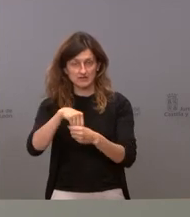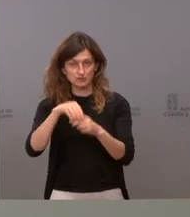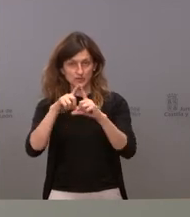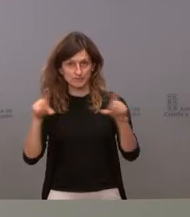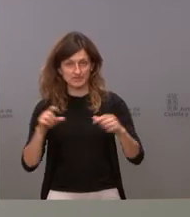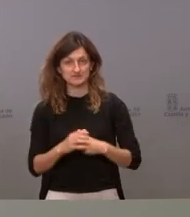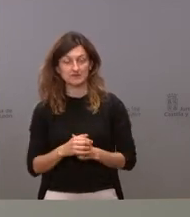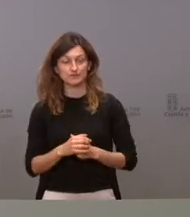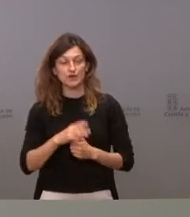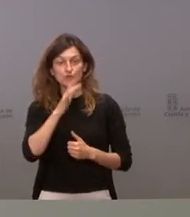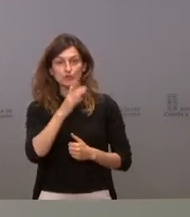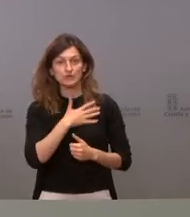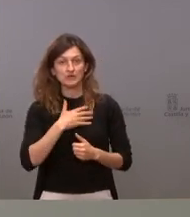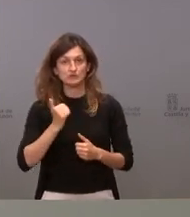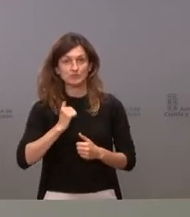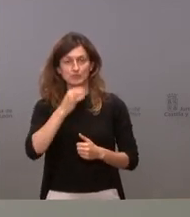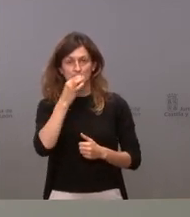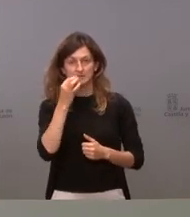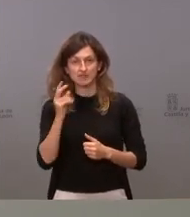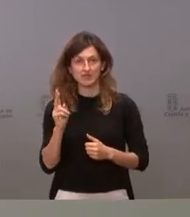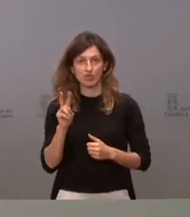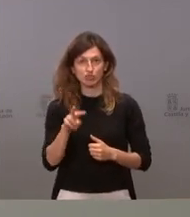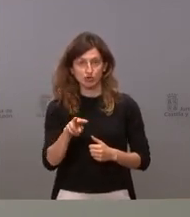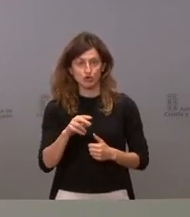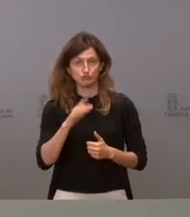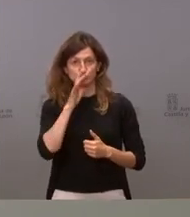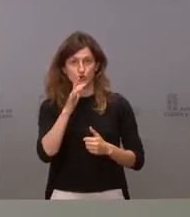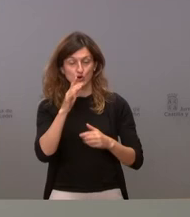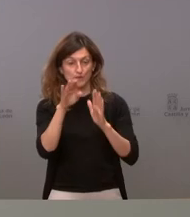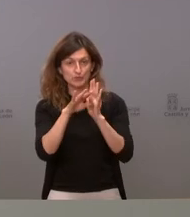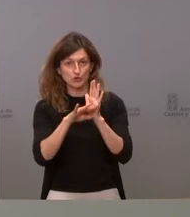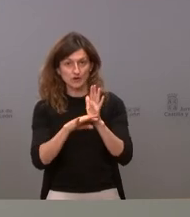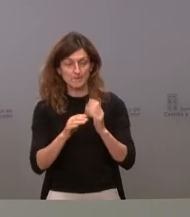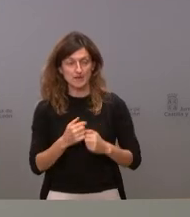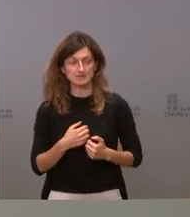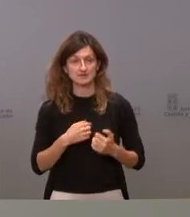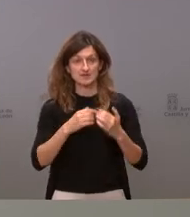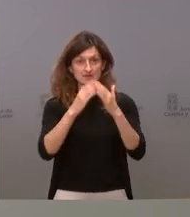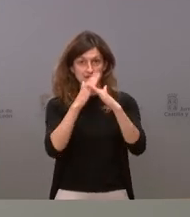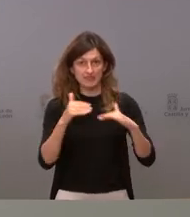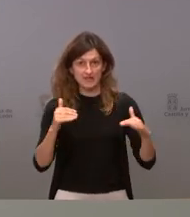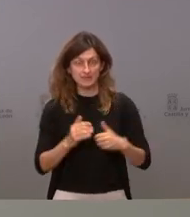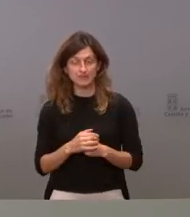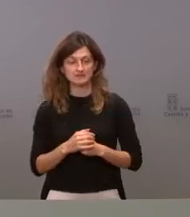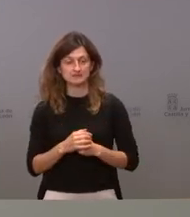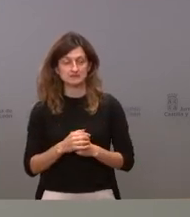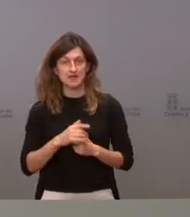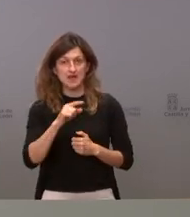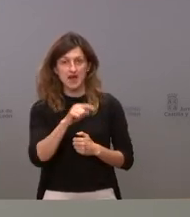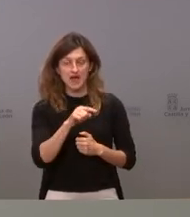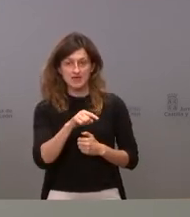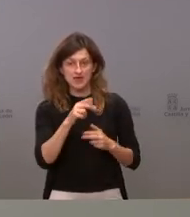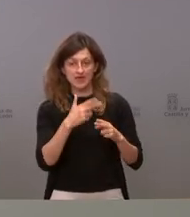porque queremos aprovechar dos tardes en los que por motivos de programación del centro cultural de Miguel de Libes no va a haber